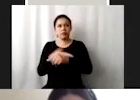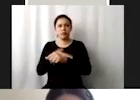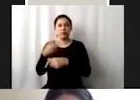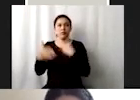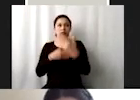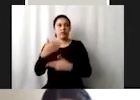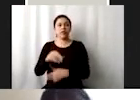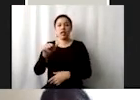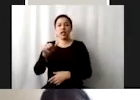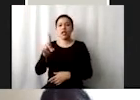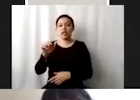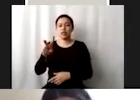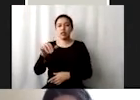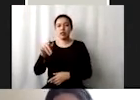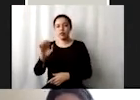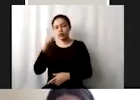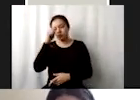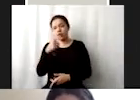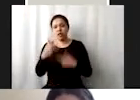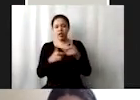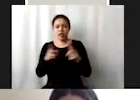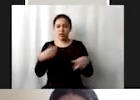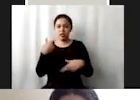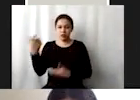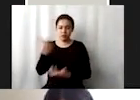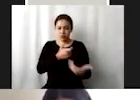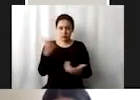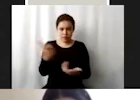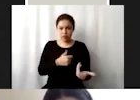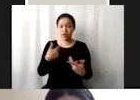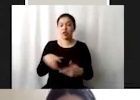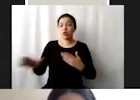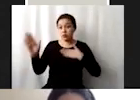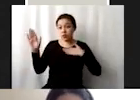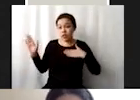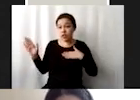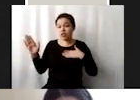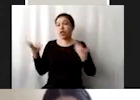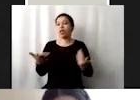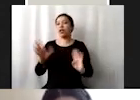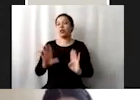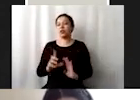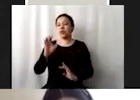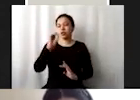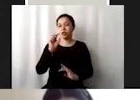adisabeba para la financiación al desarrollo donde los países se tienen que comprometer a un mínimo de 0